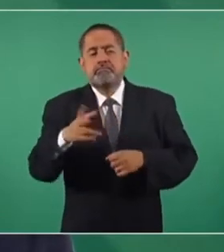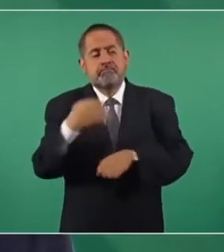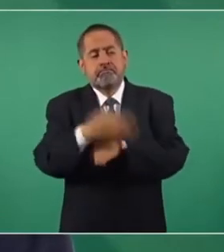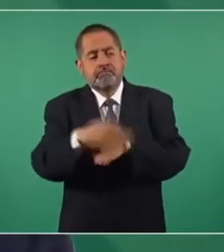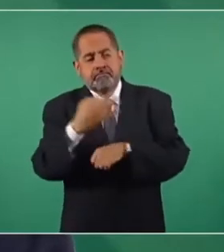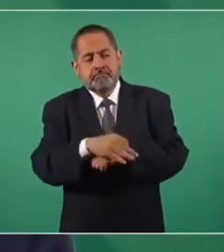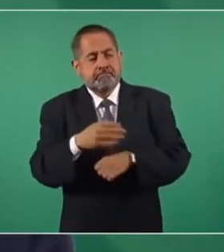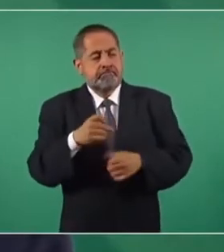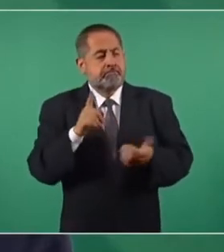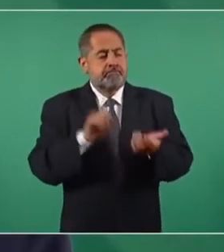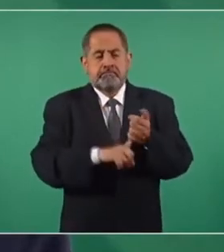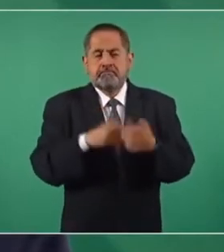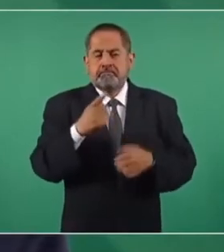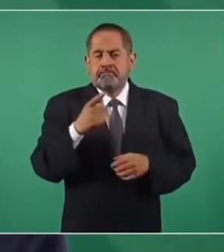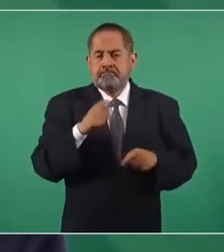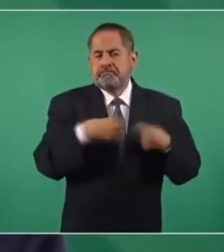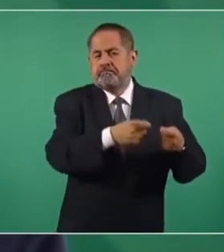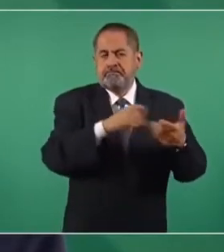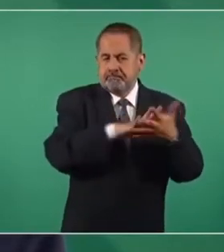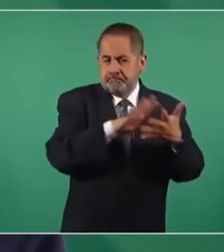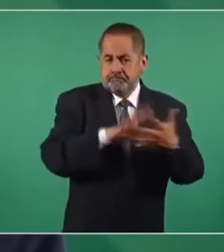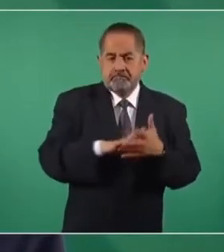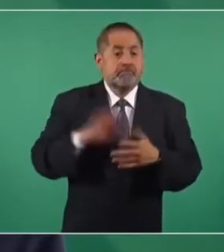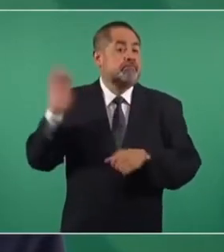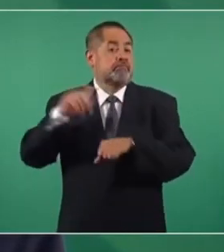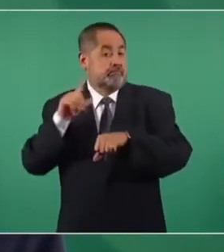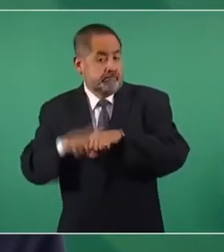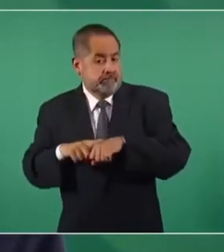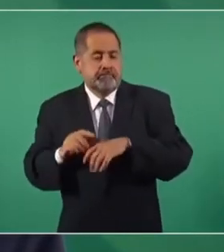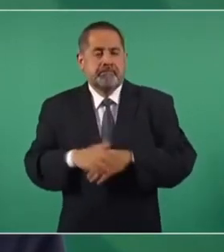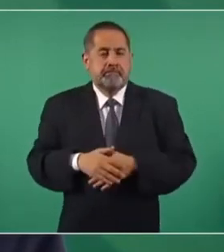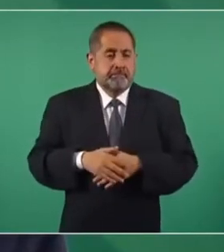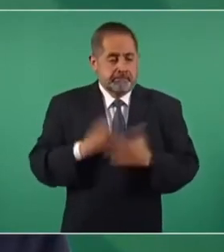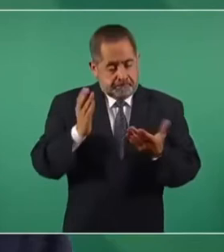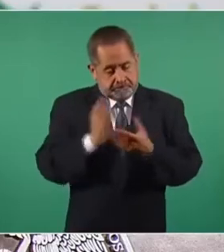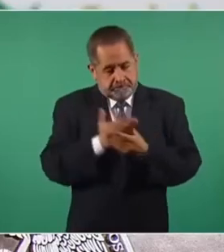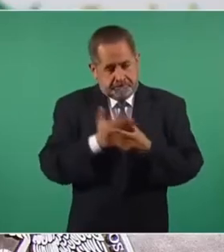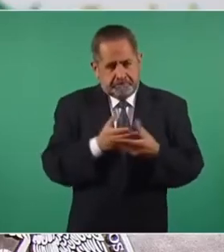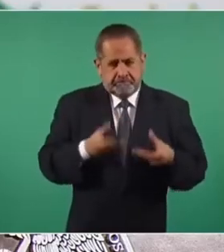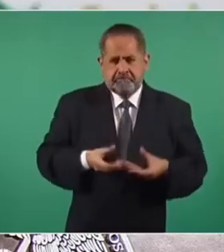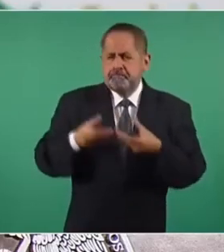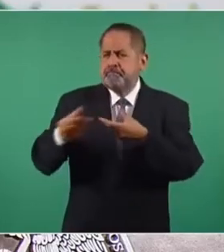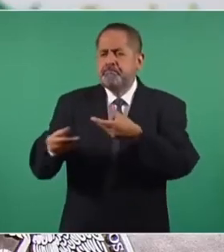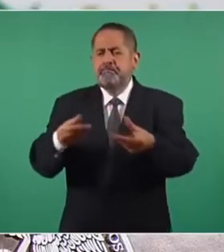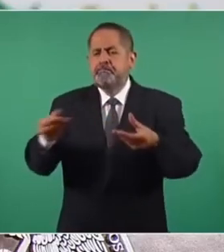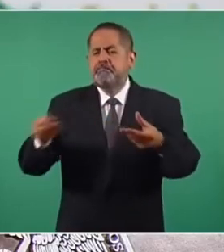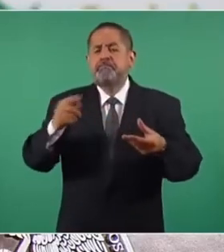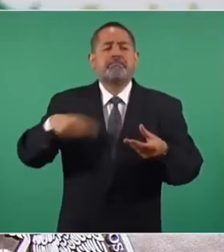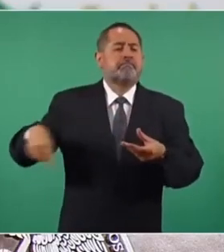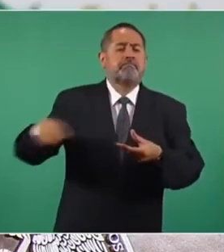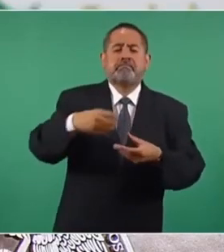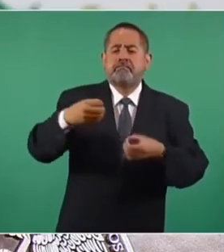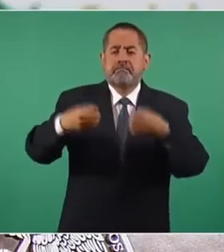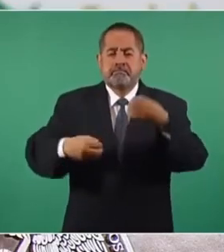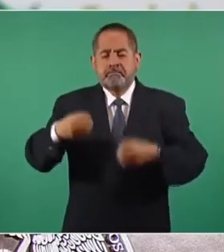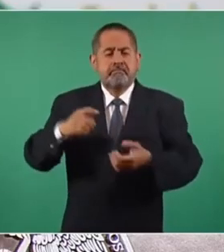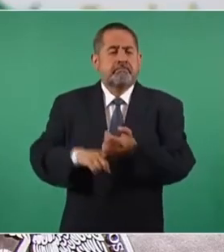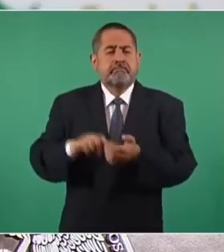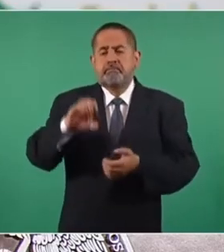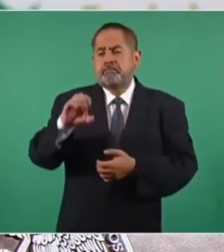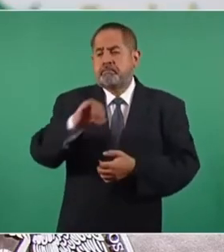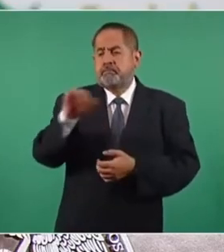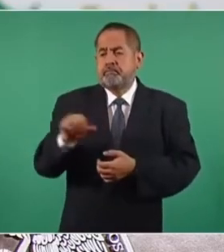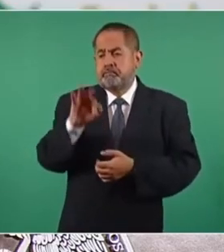ámbito federal. Dichos expedientes ya fueron entregados a los jueces competentes, al Consejo de la Judicatura,